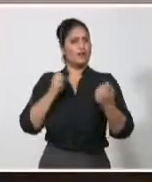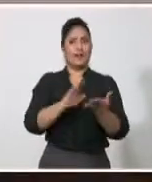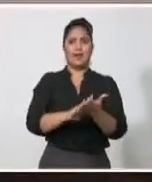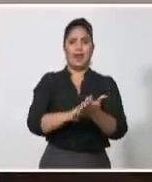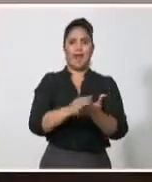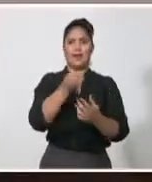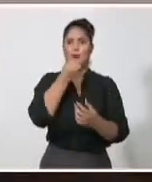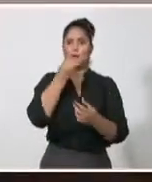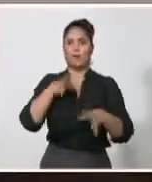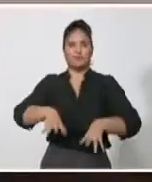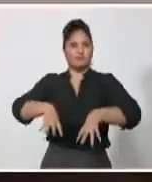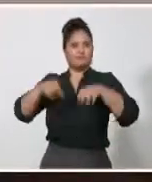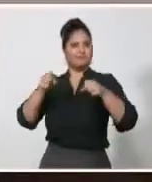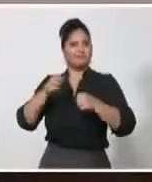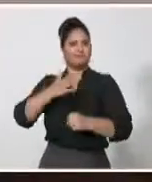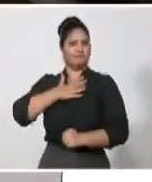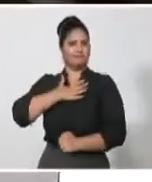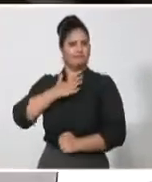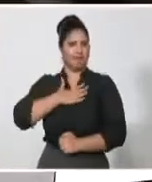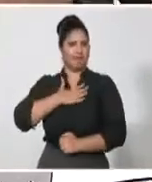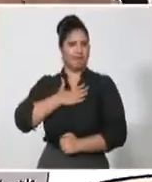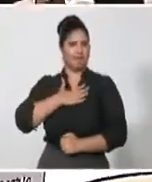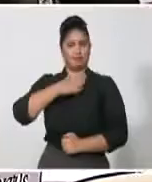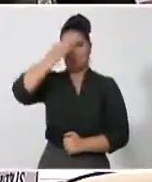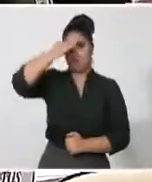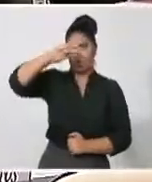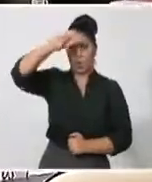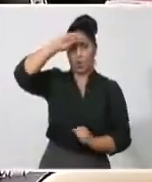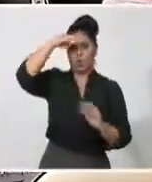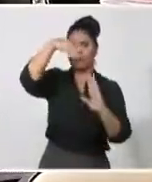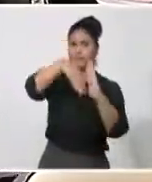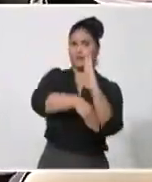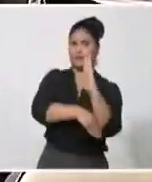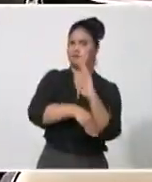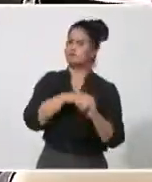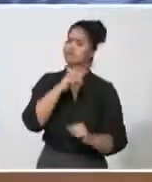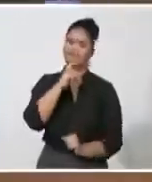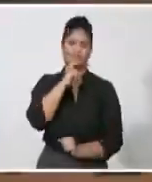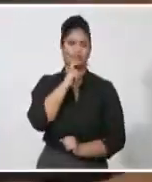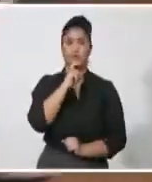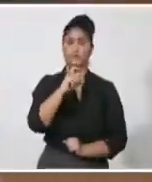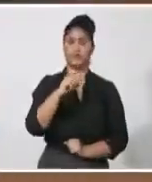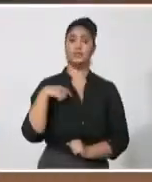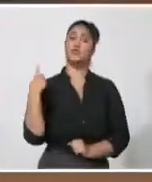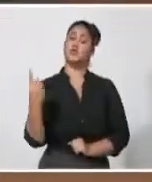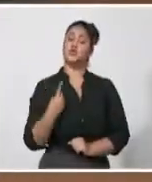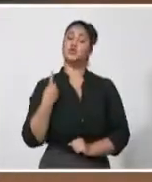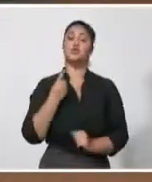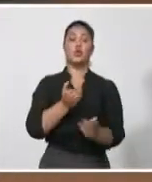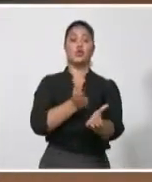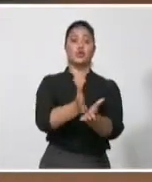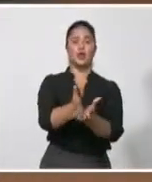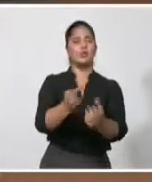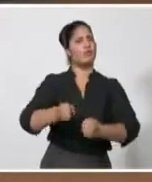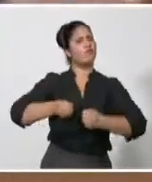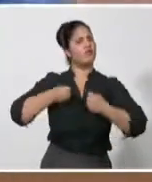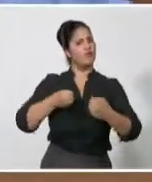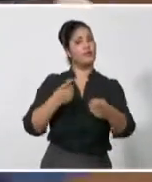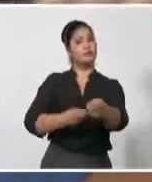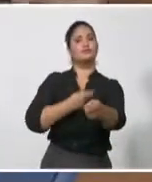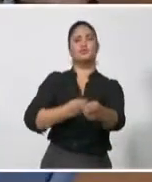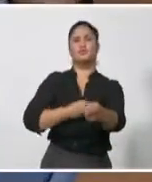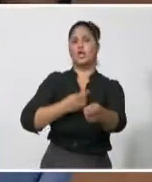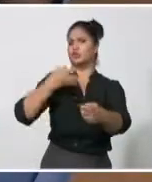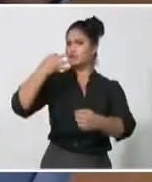guerra cultural que se nos hace. Su correcta y a la vez atractiva enseñanza de bien eficaz arma para el combate. Es decir, estamos